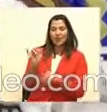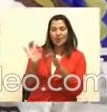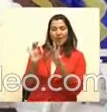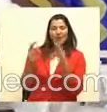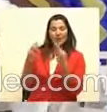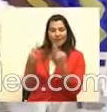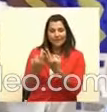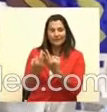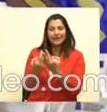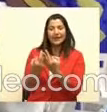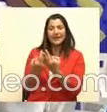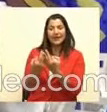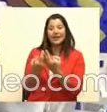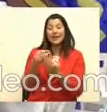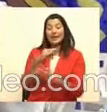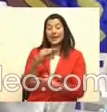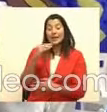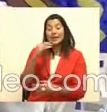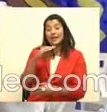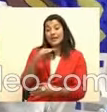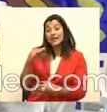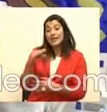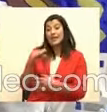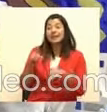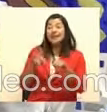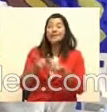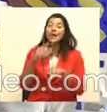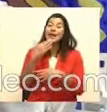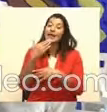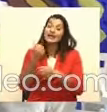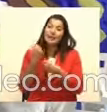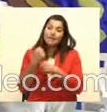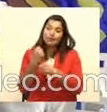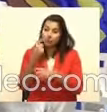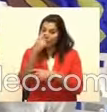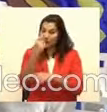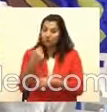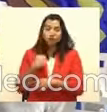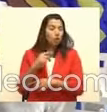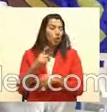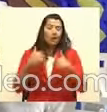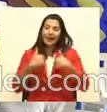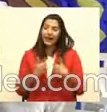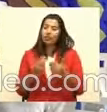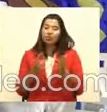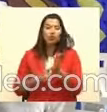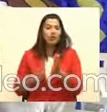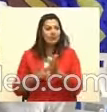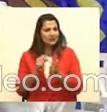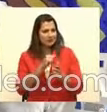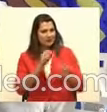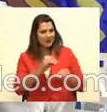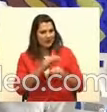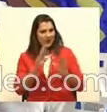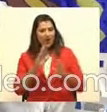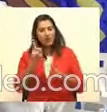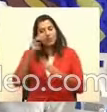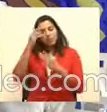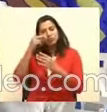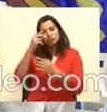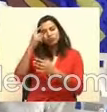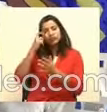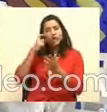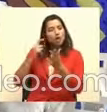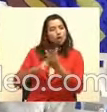Alfonso por esto y a la Municipalidad de Escazú. No me va a cansar de decirlo. Sí, Porque al César, lo que es del César y estos